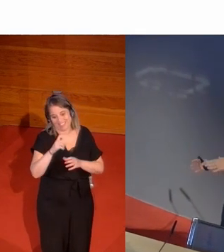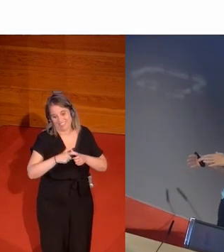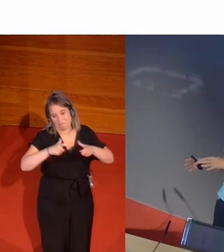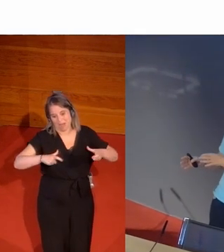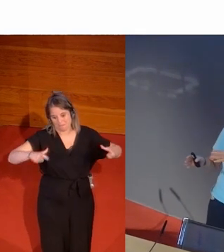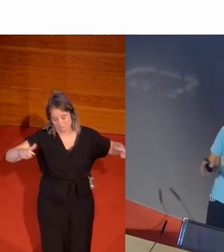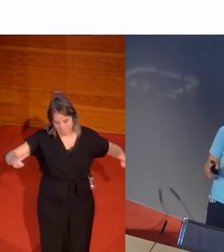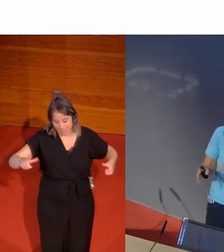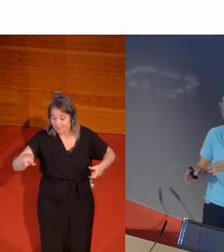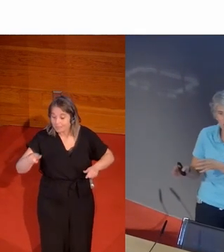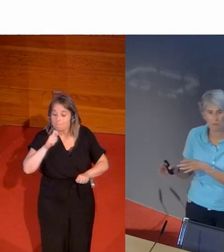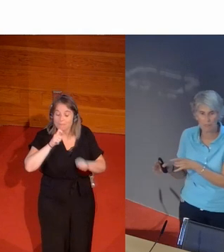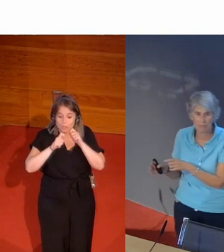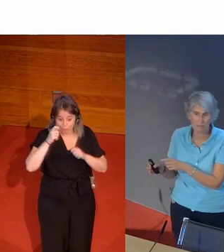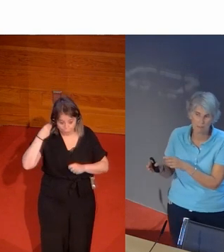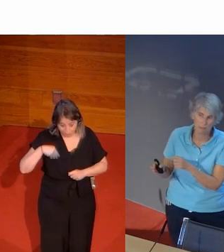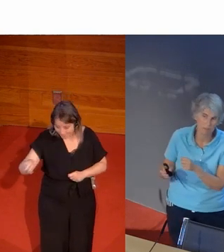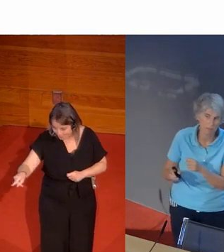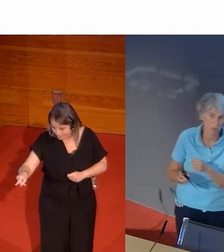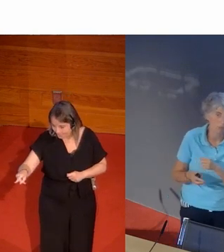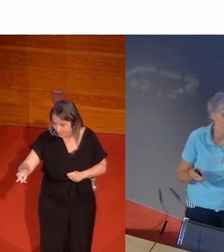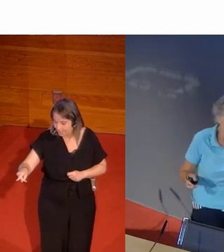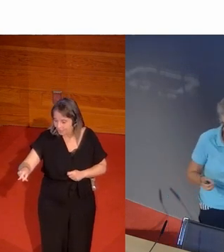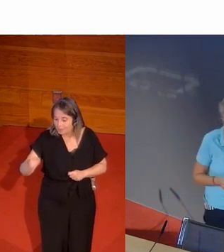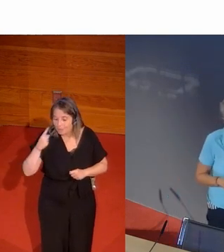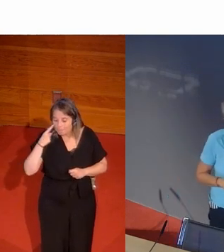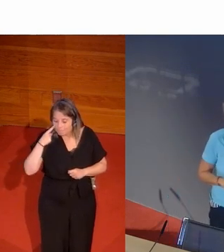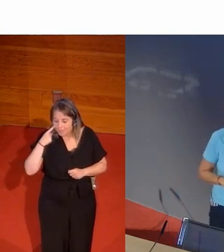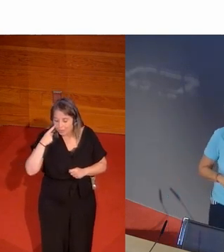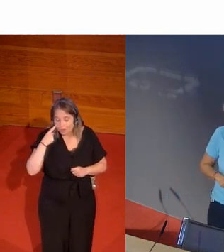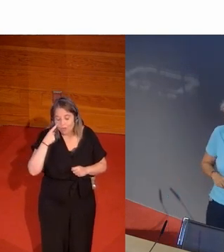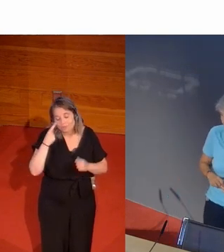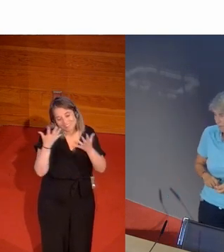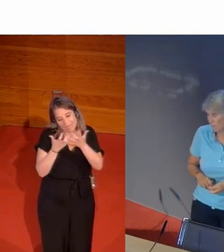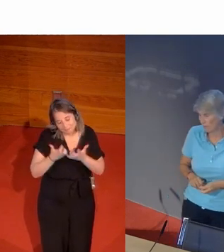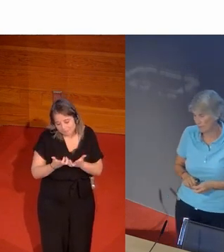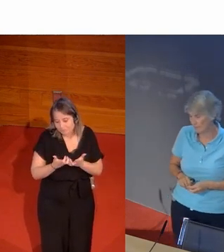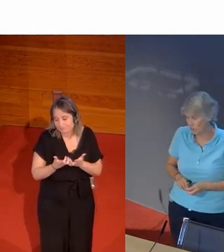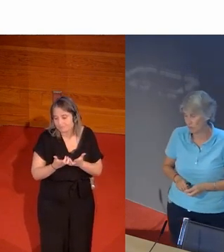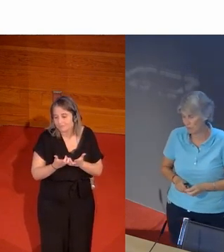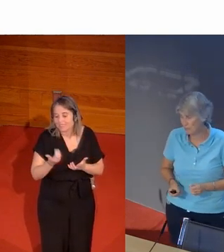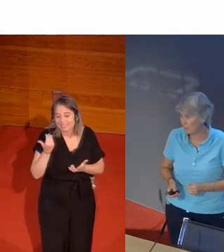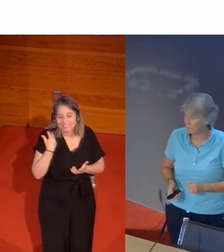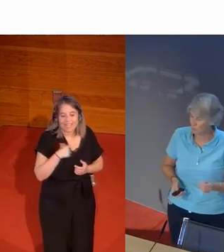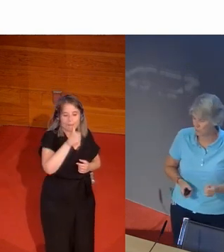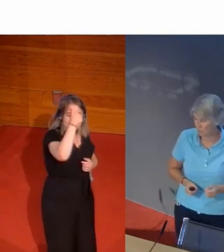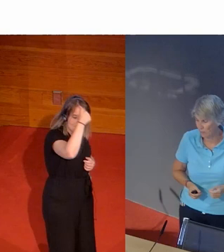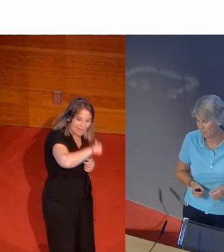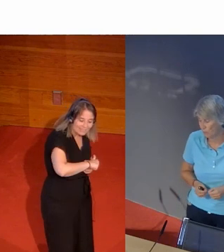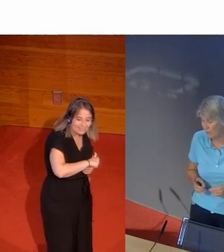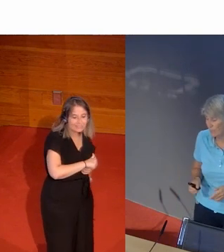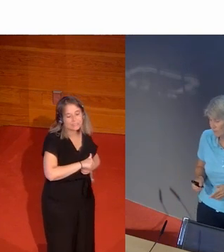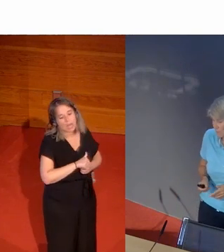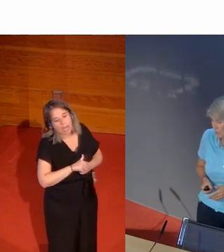es el mismo periódico pero el comentario o los artículos de sesgo machista pero